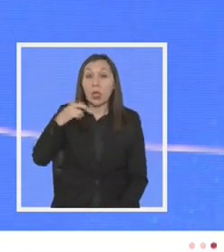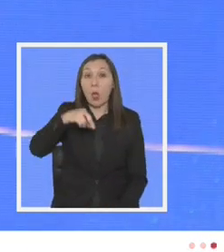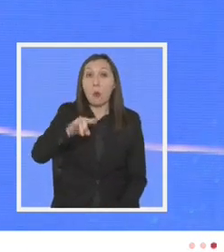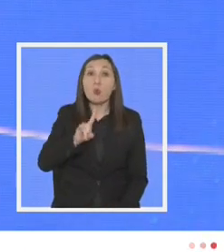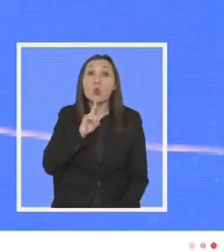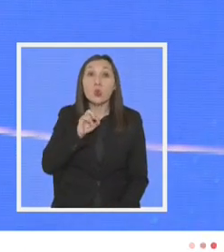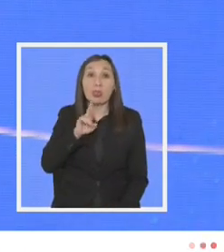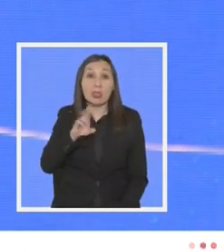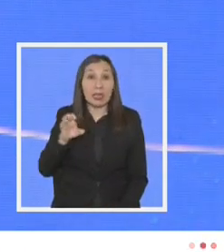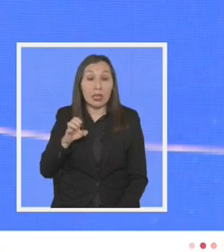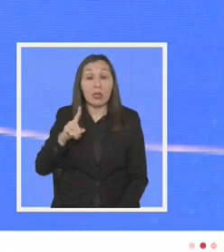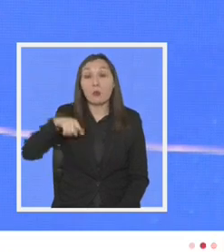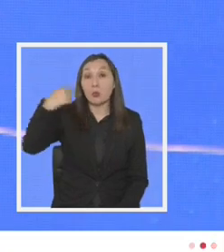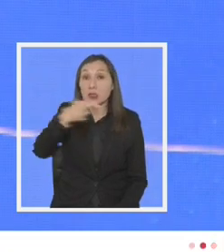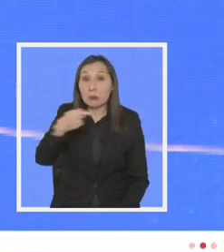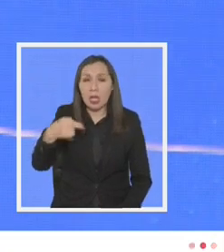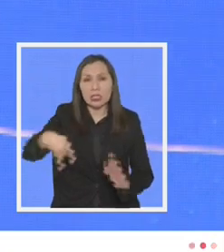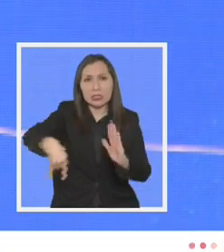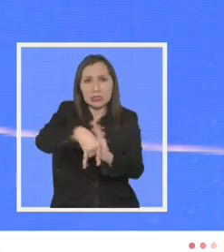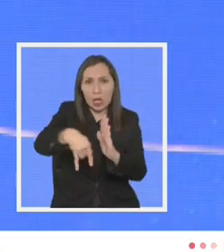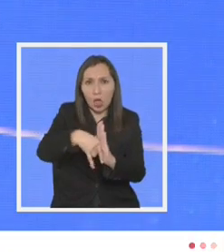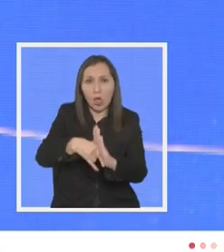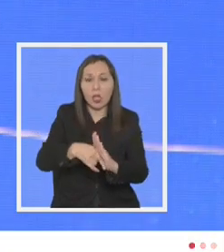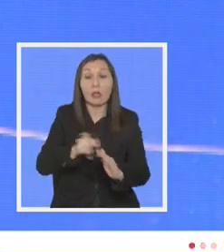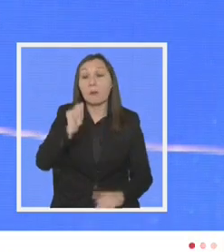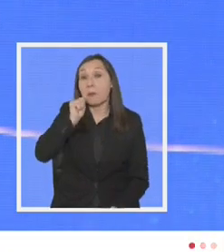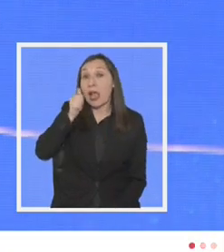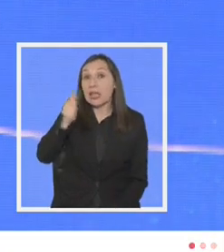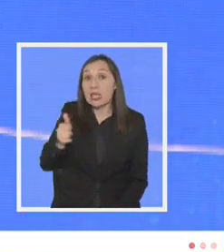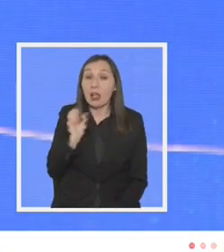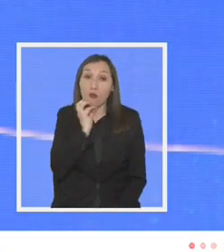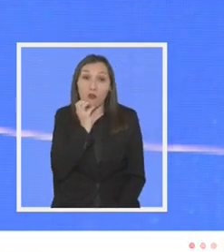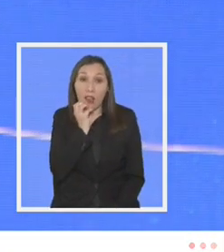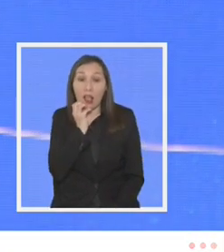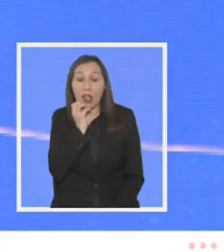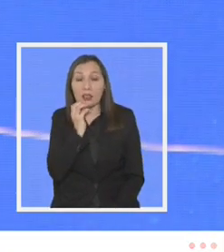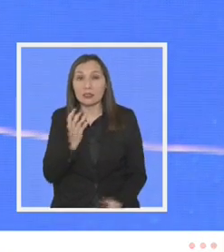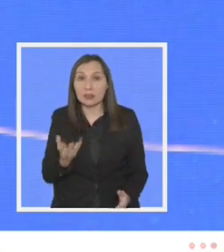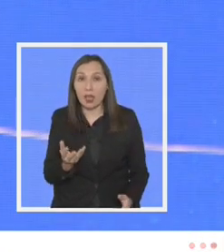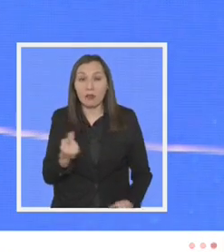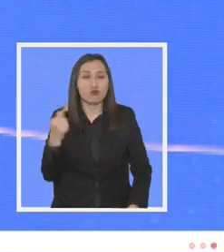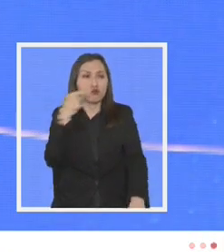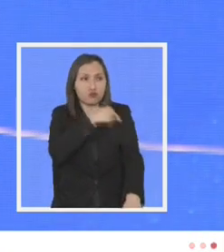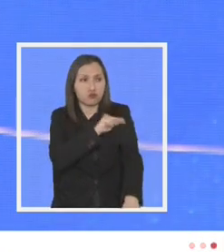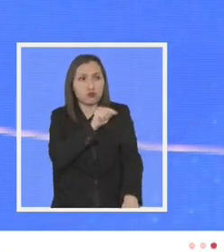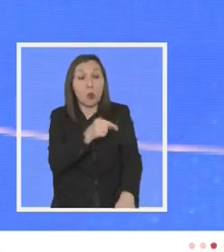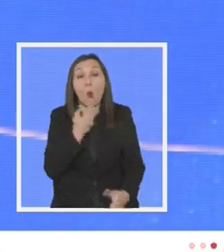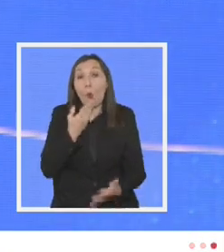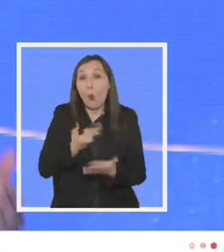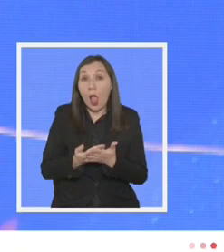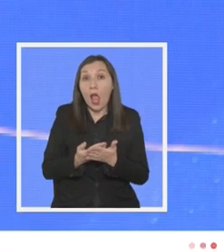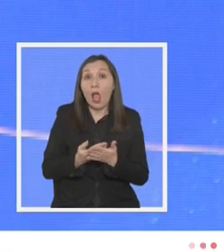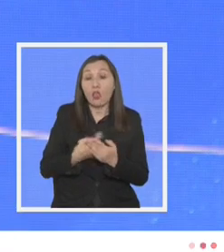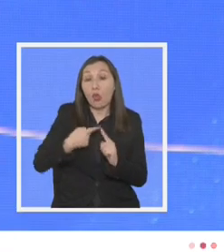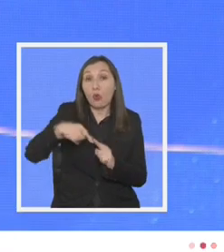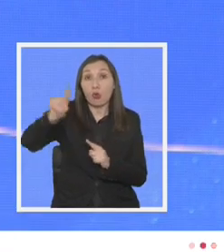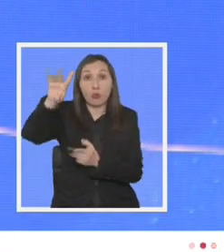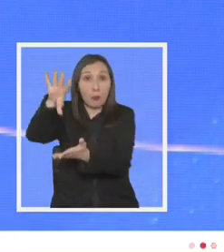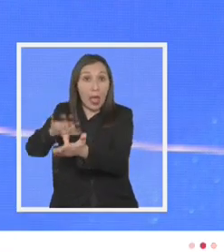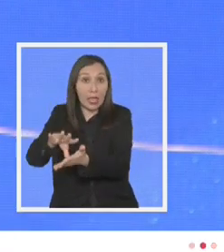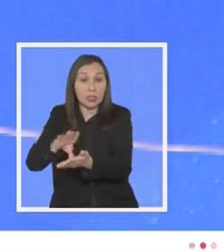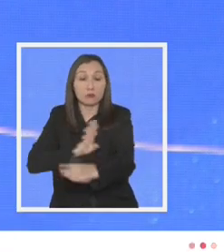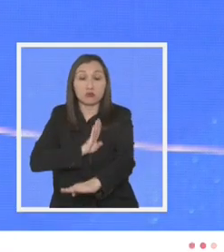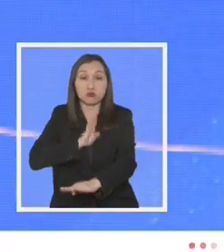Putre voy a estar la próxima semana mañana en Chiloé mañana en Antofagasta o cuando me toca viajar fuera del país